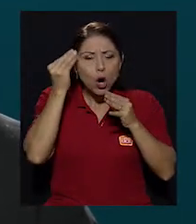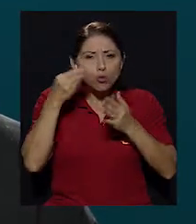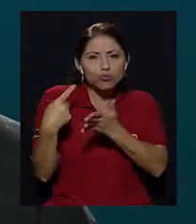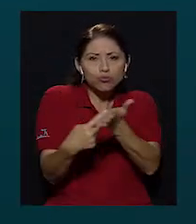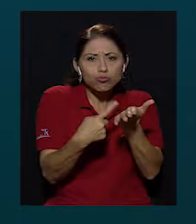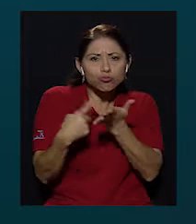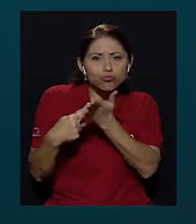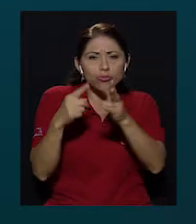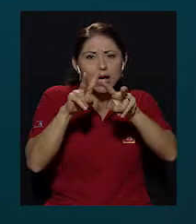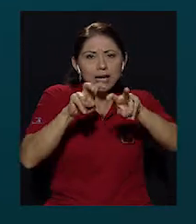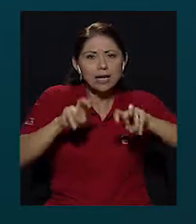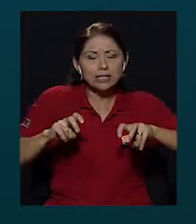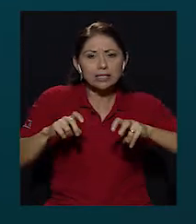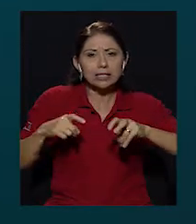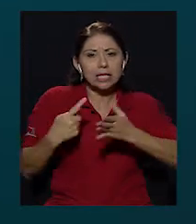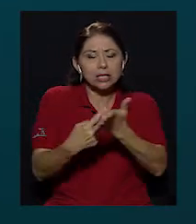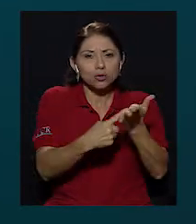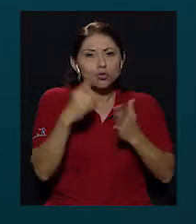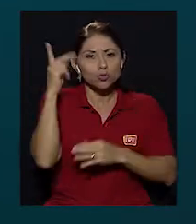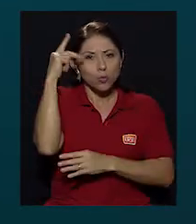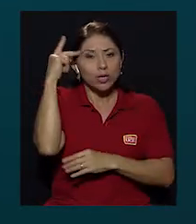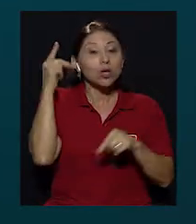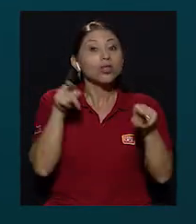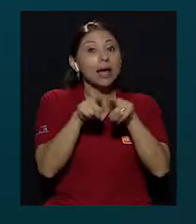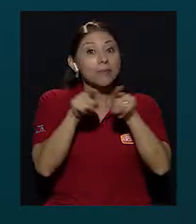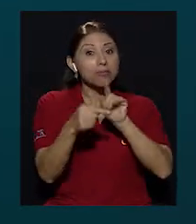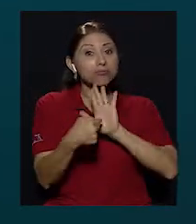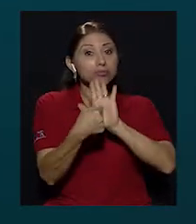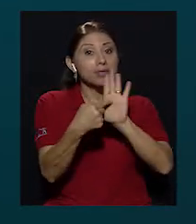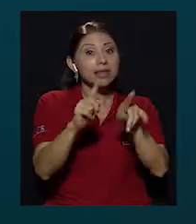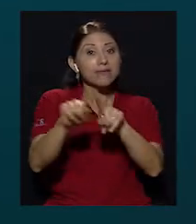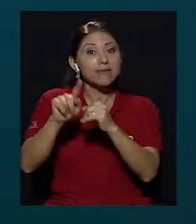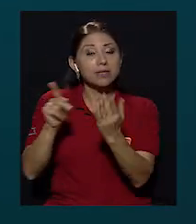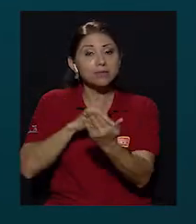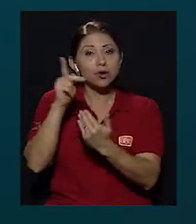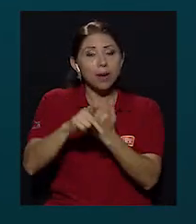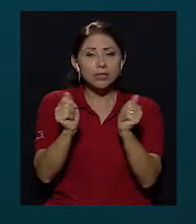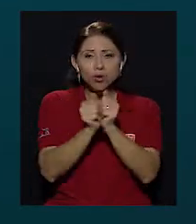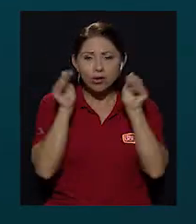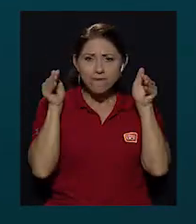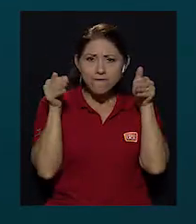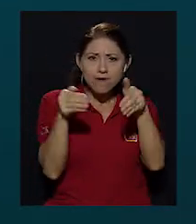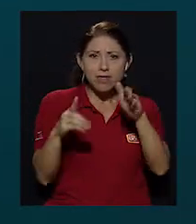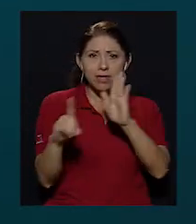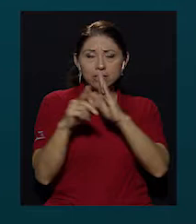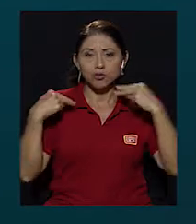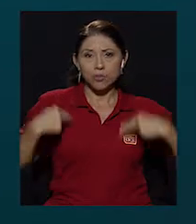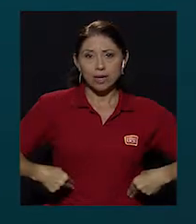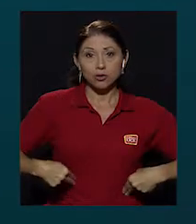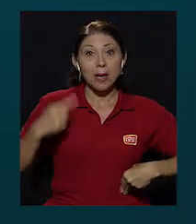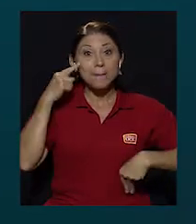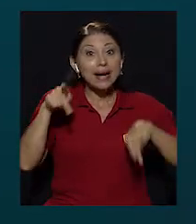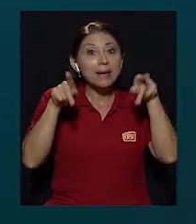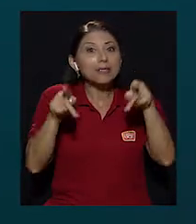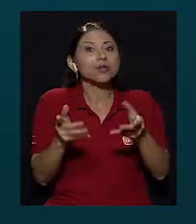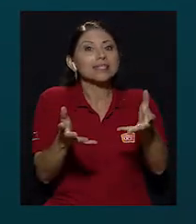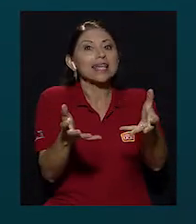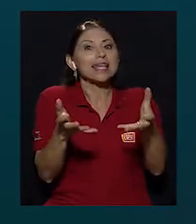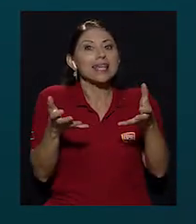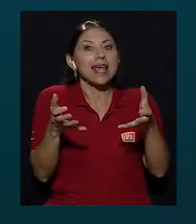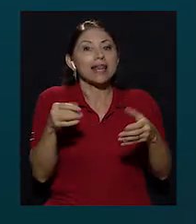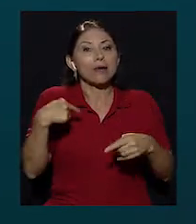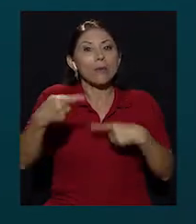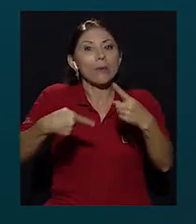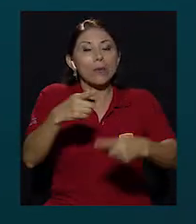político. También emitimos una serie de programas con enfoque de derechos humanos para que los aspirantes a gobernar este país